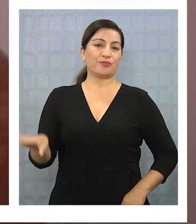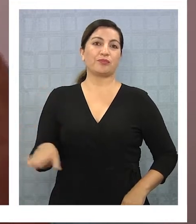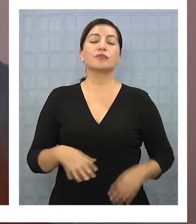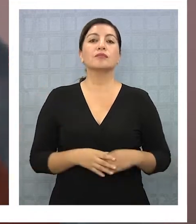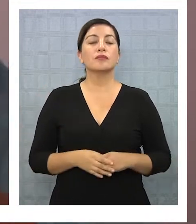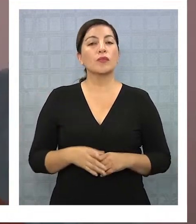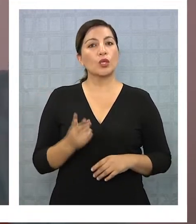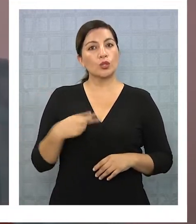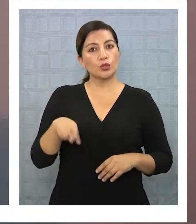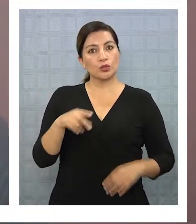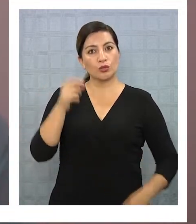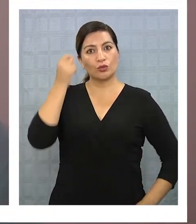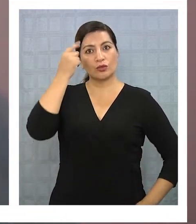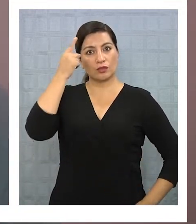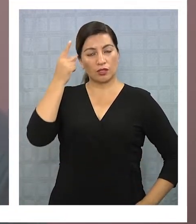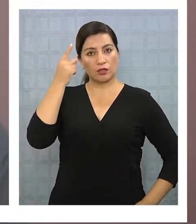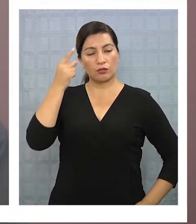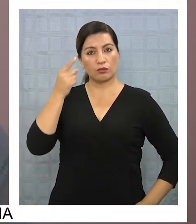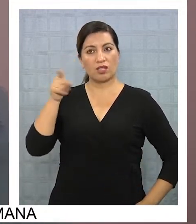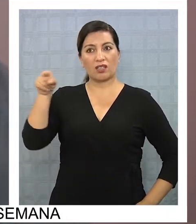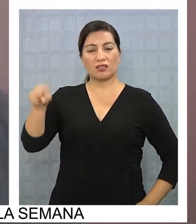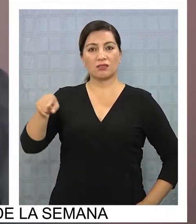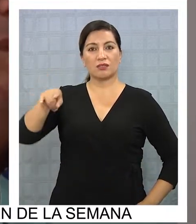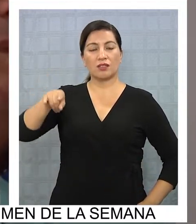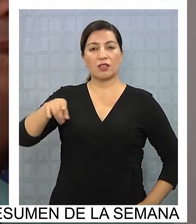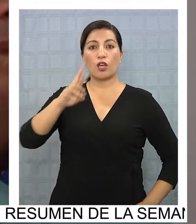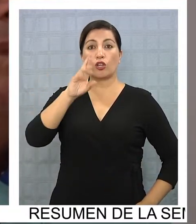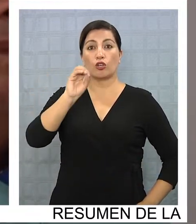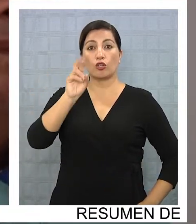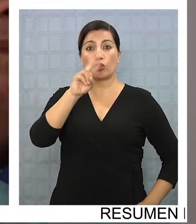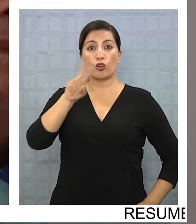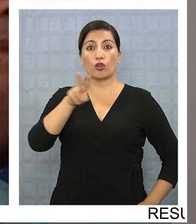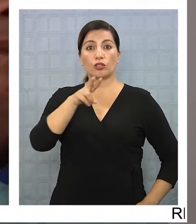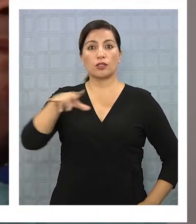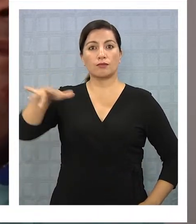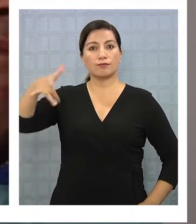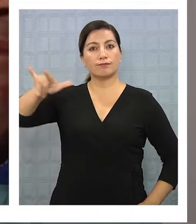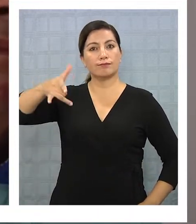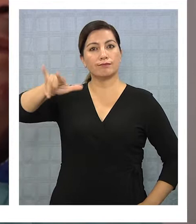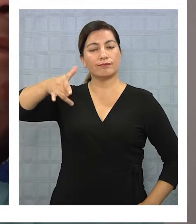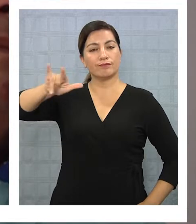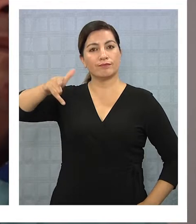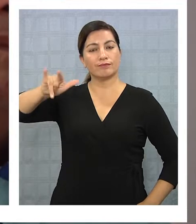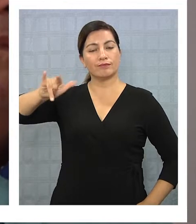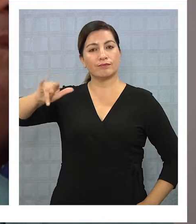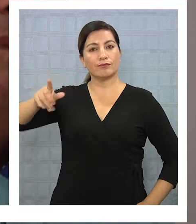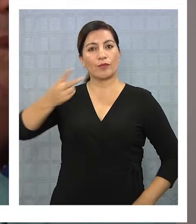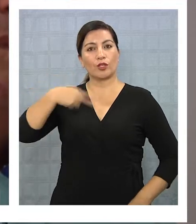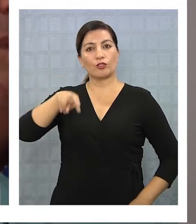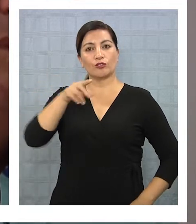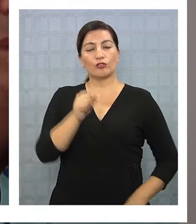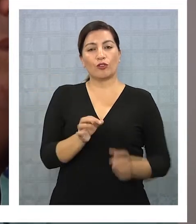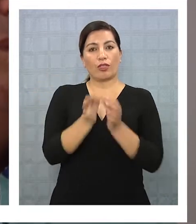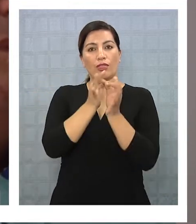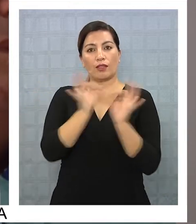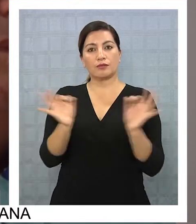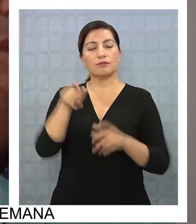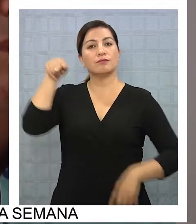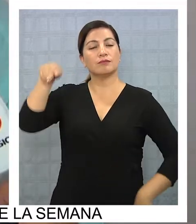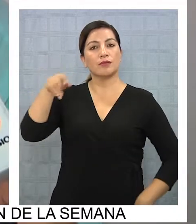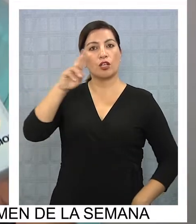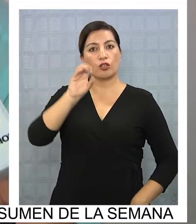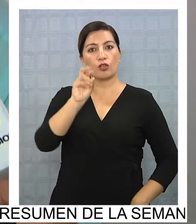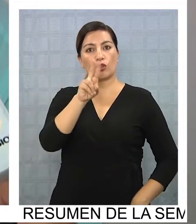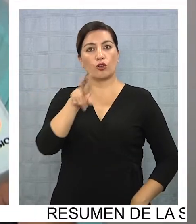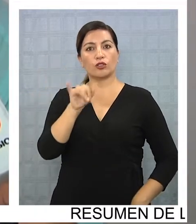Nosotros entendemos que él es un monigote del señor Rossi, así con todas sus letras lo decimos. Rossi es un